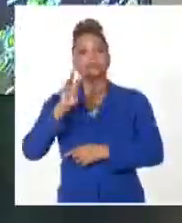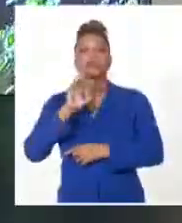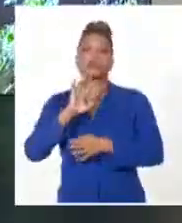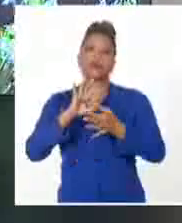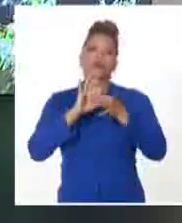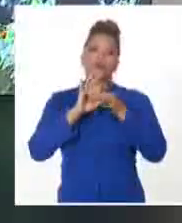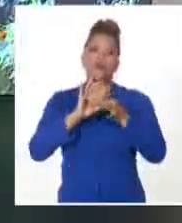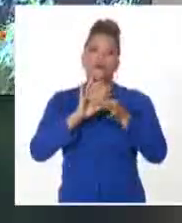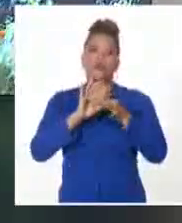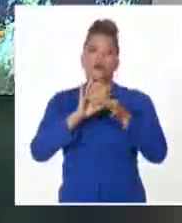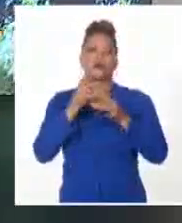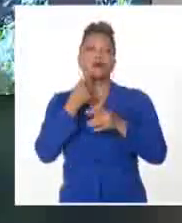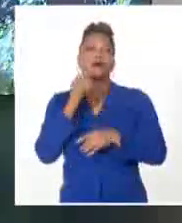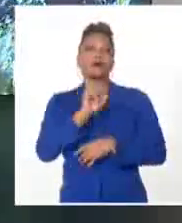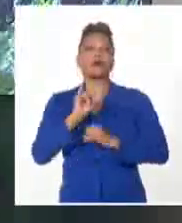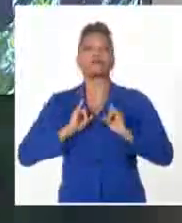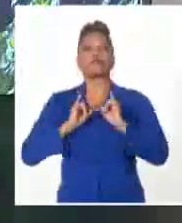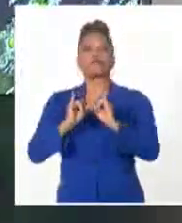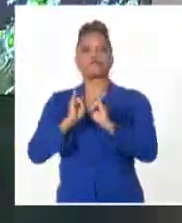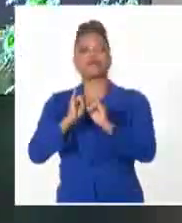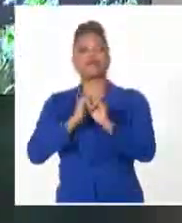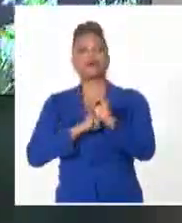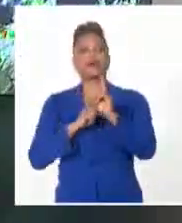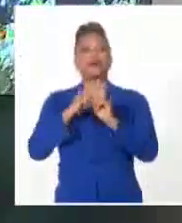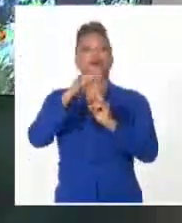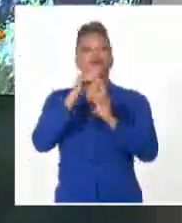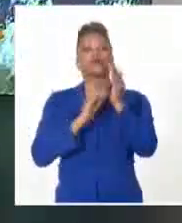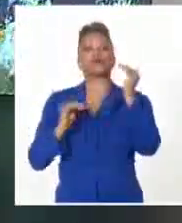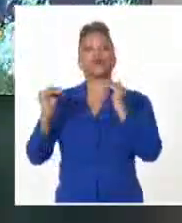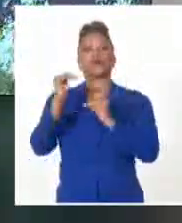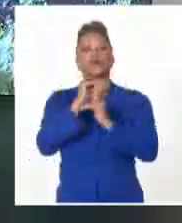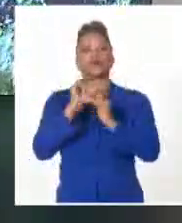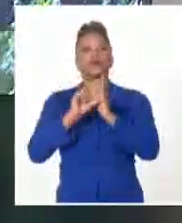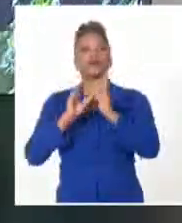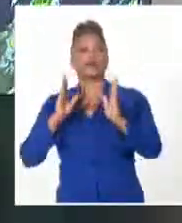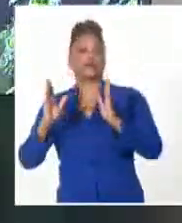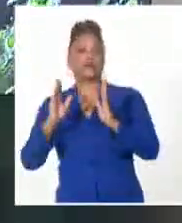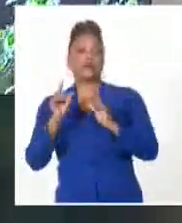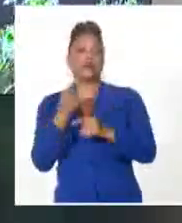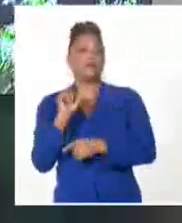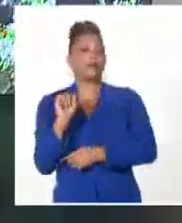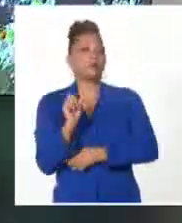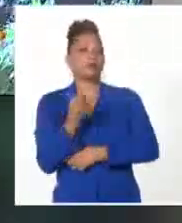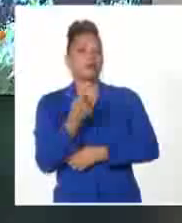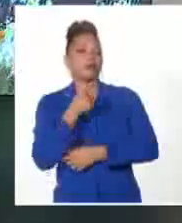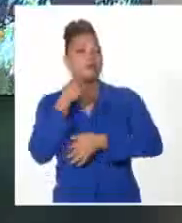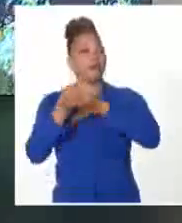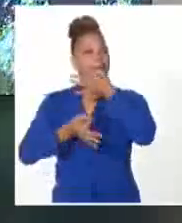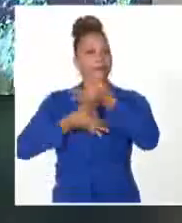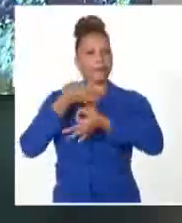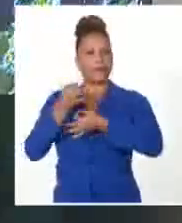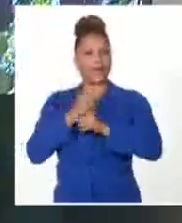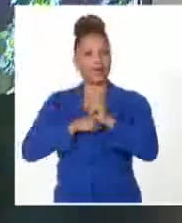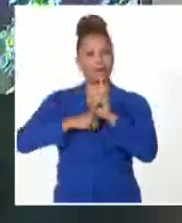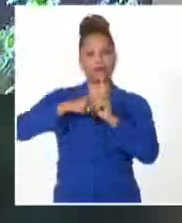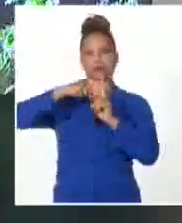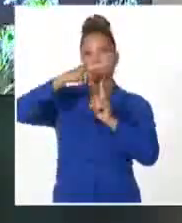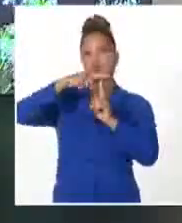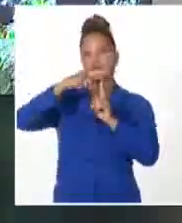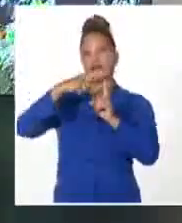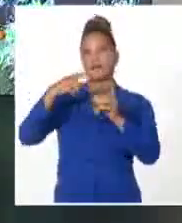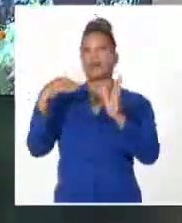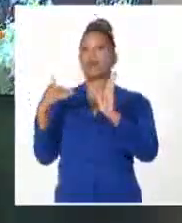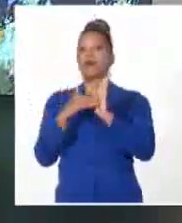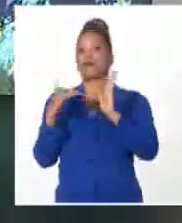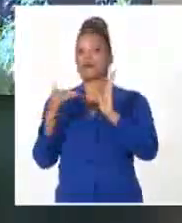Celsius e incluso se reportan valores superiores hacia zonas del interior, pero no solamente, te comentaba, que las máximas durante la tarde,